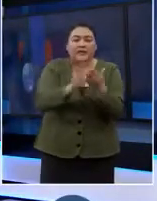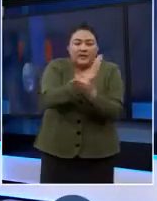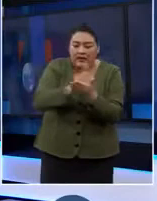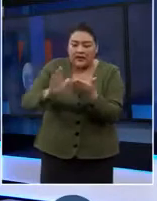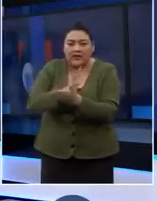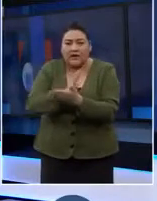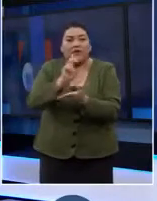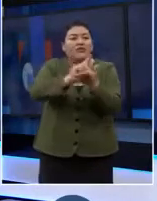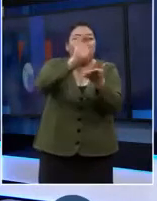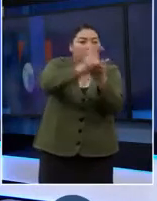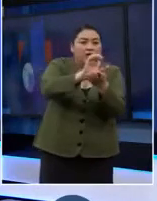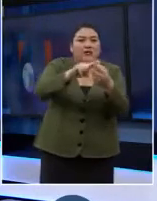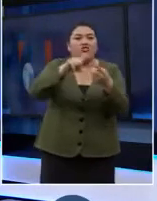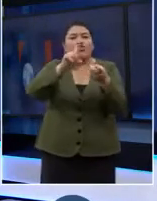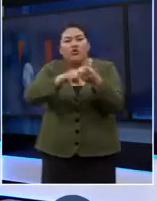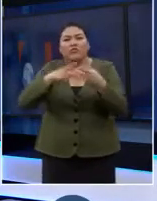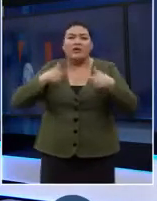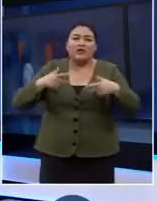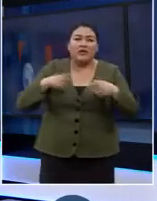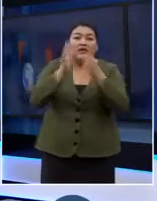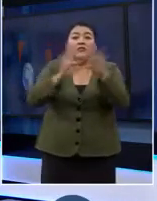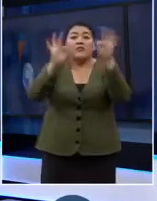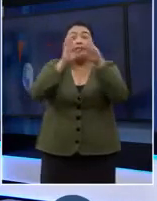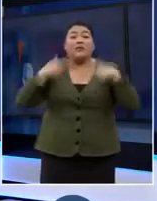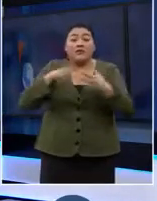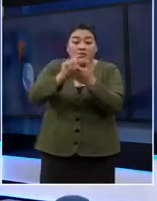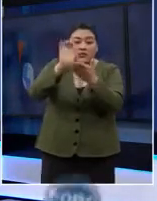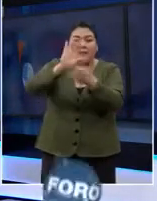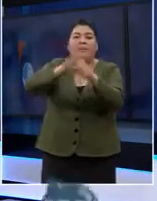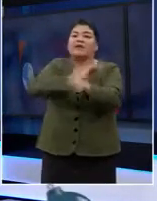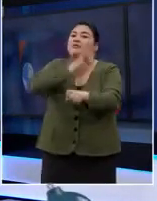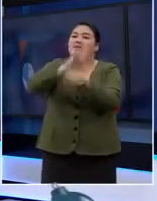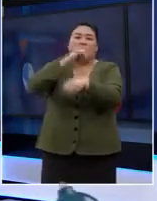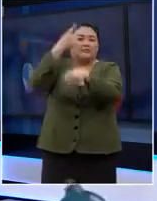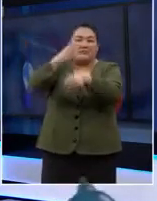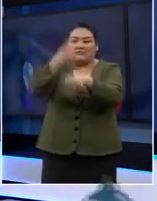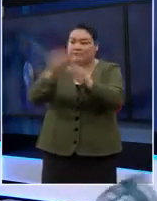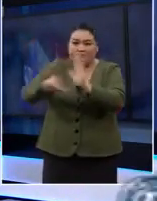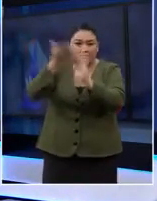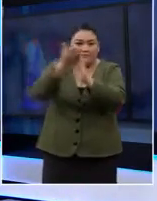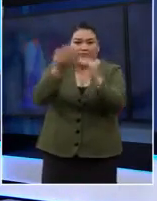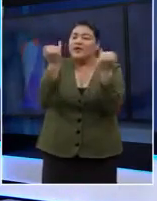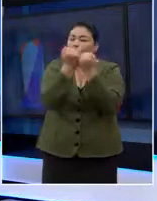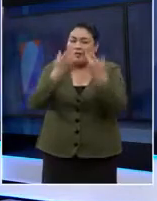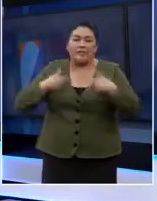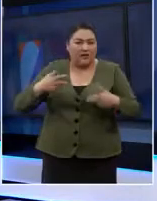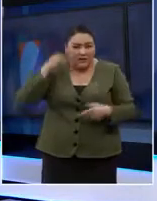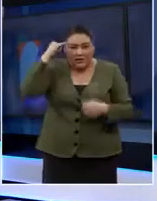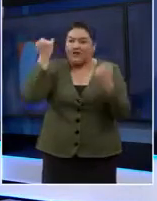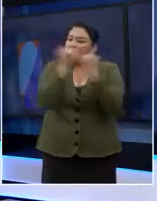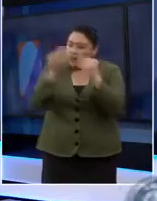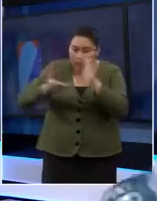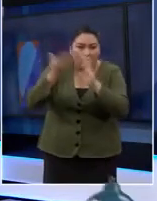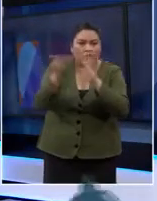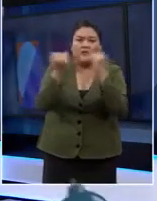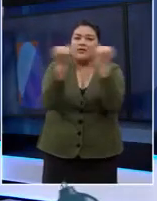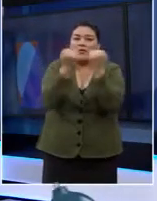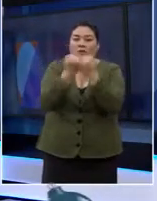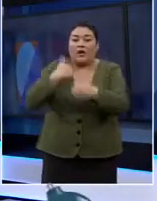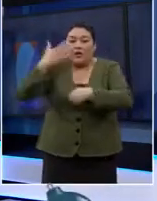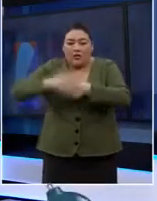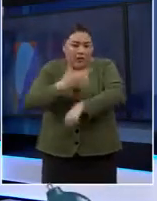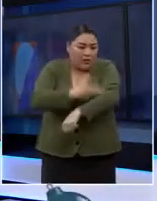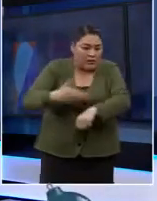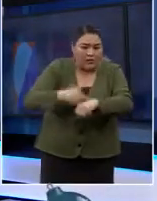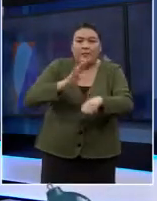de discapacidad para que se puedan priorizar las viviendas de estas personas y también de las personas indígenas y que las reglas de operación se adapten a las